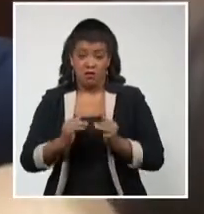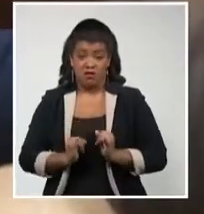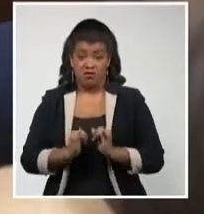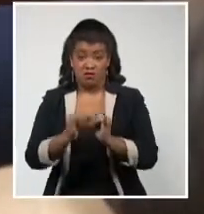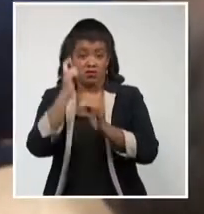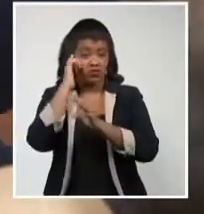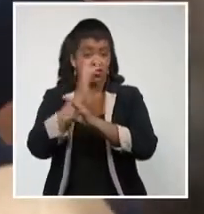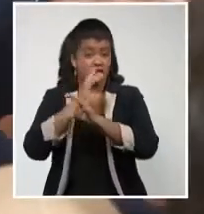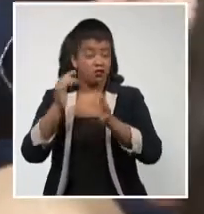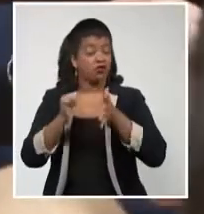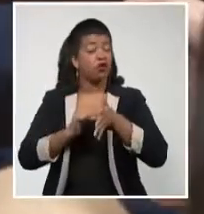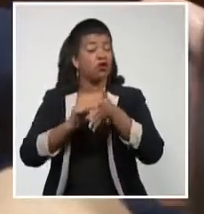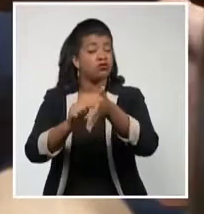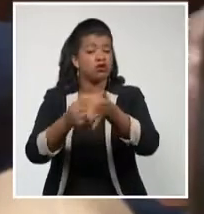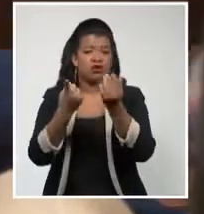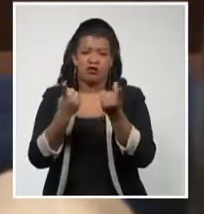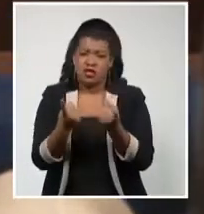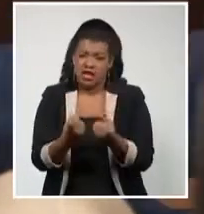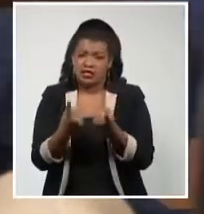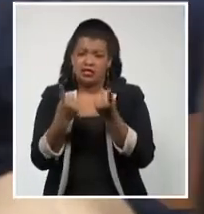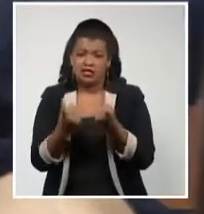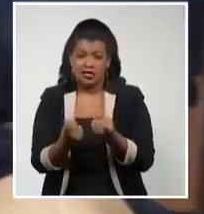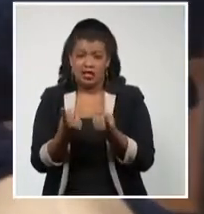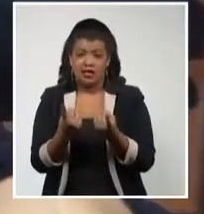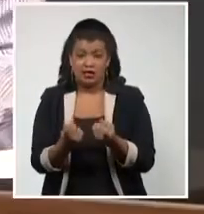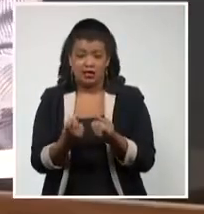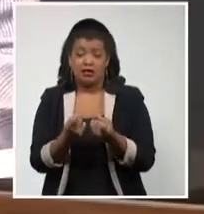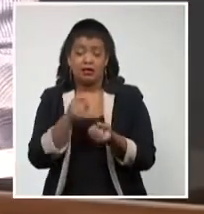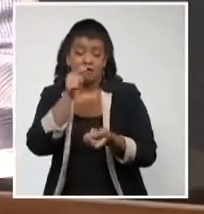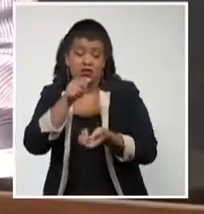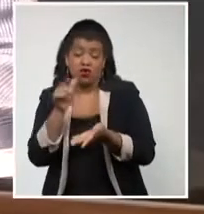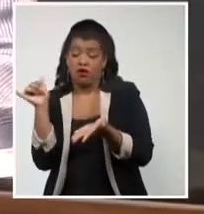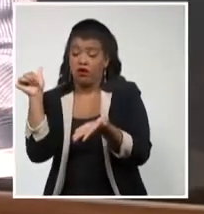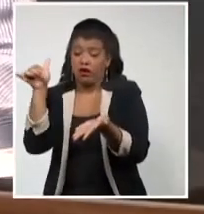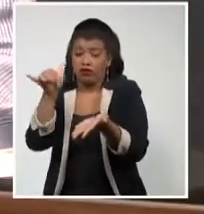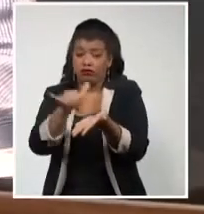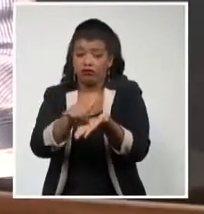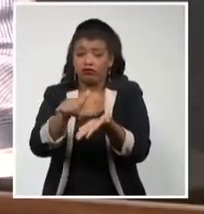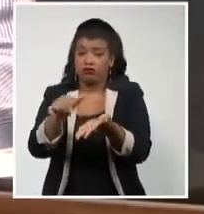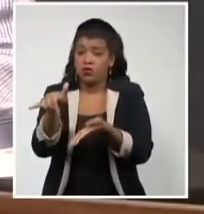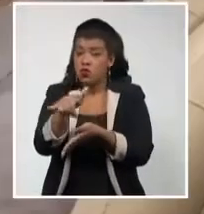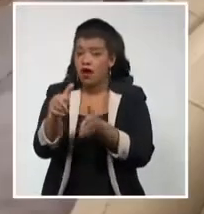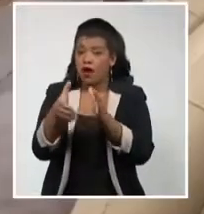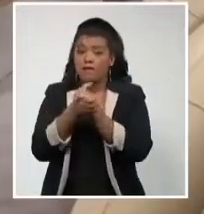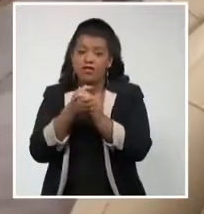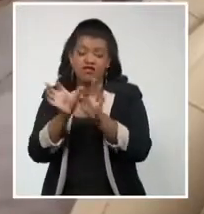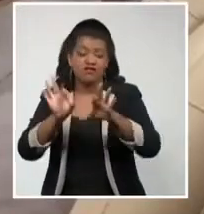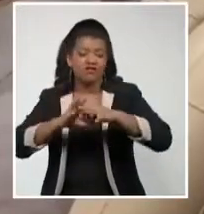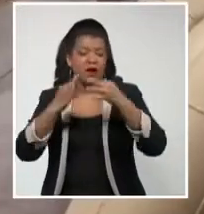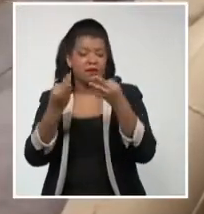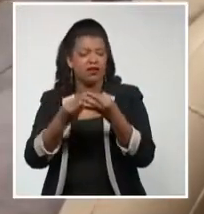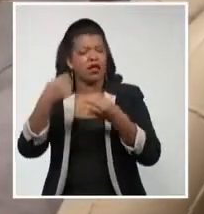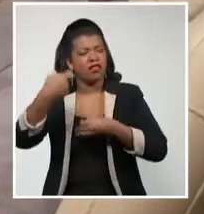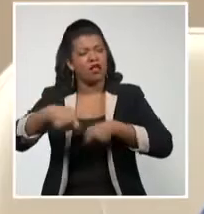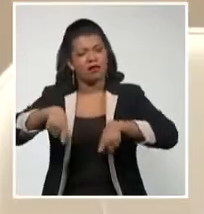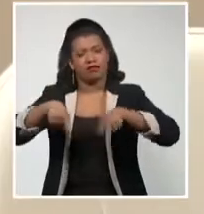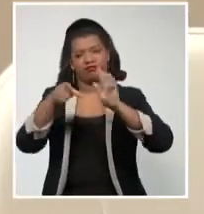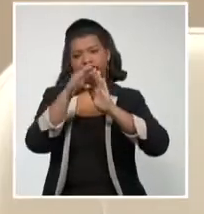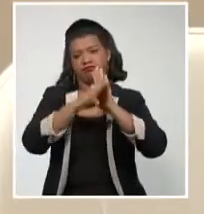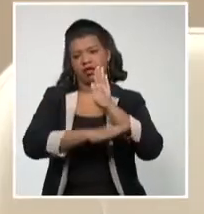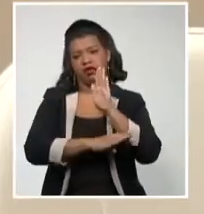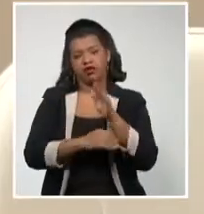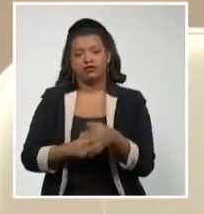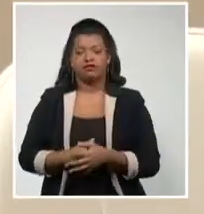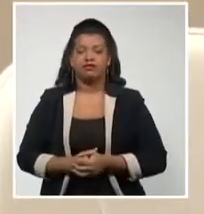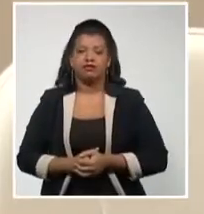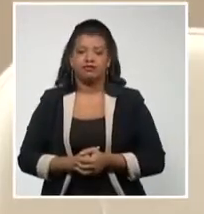insiste en la necesidad de que tanto los que llegan al país como los que lo reciben adopten las medidas sanitarias establecidas. Hay